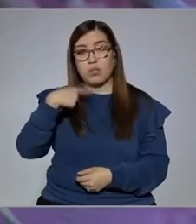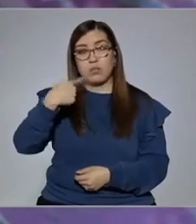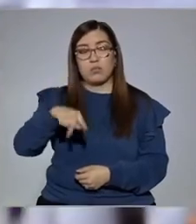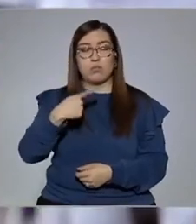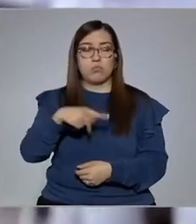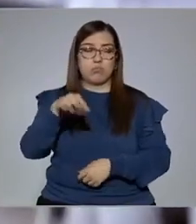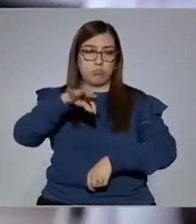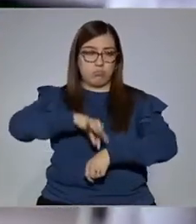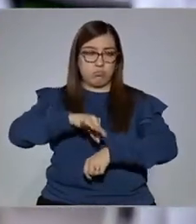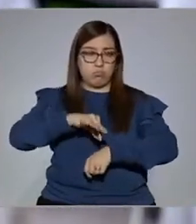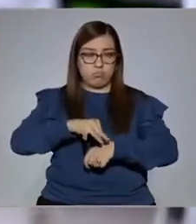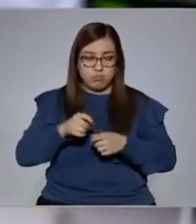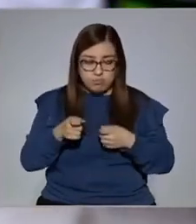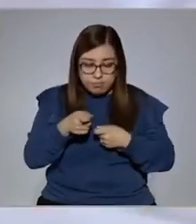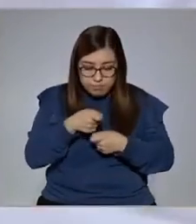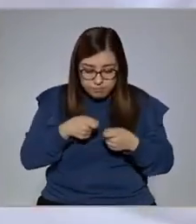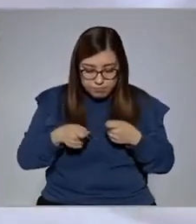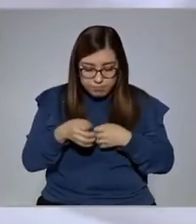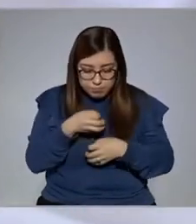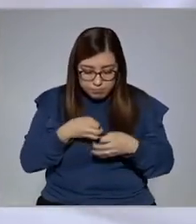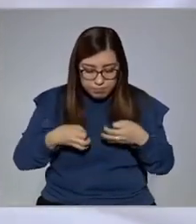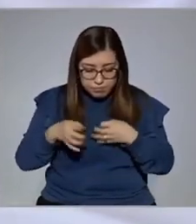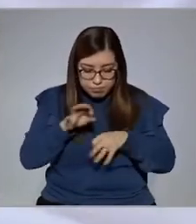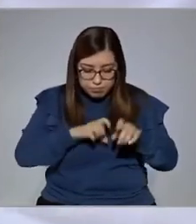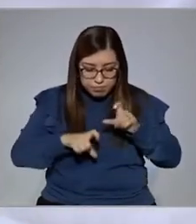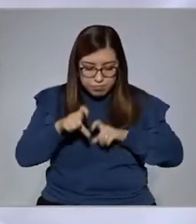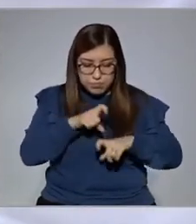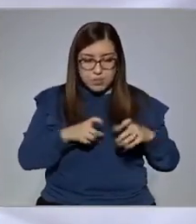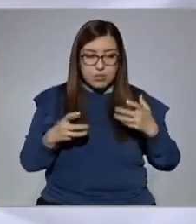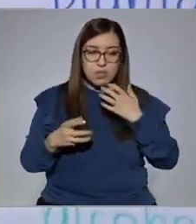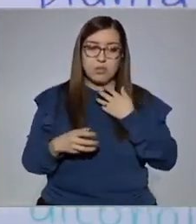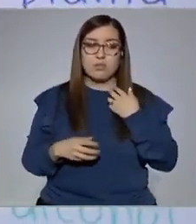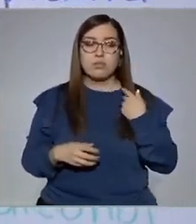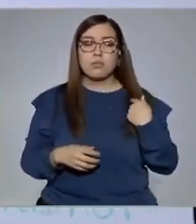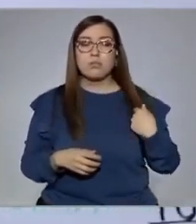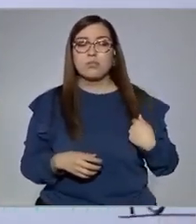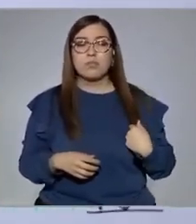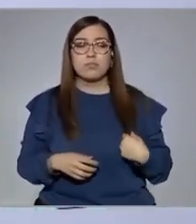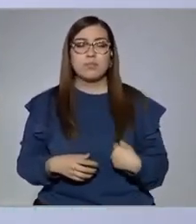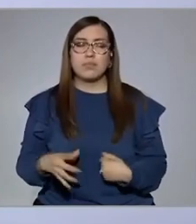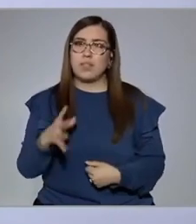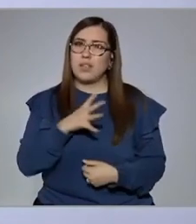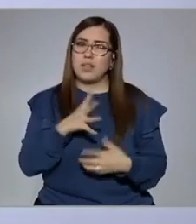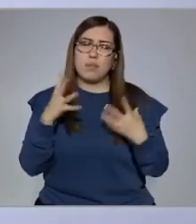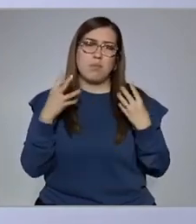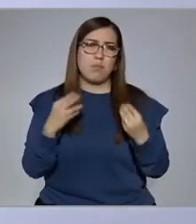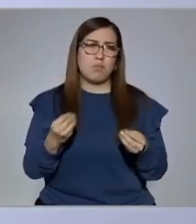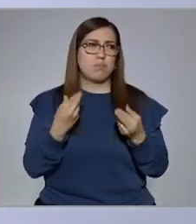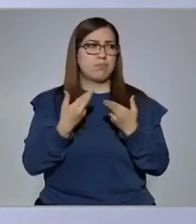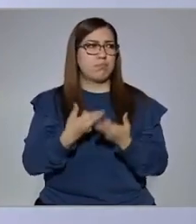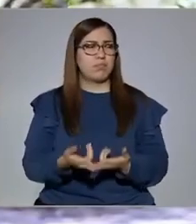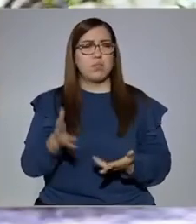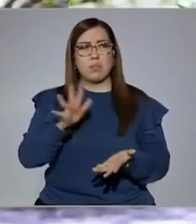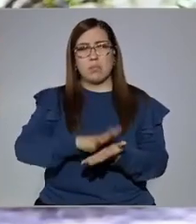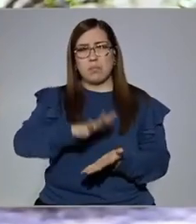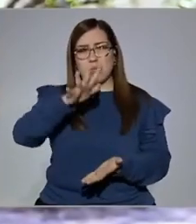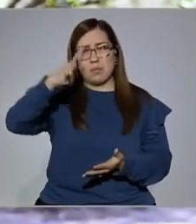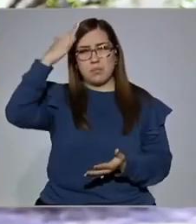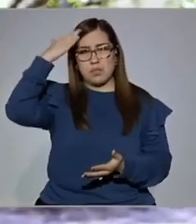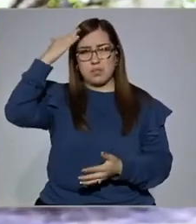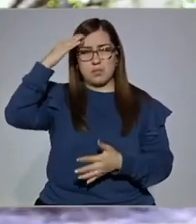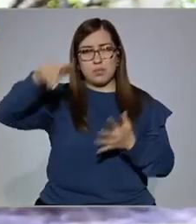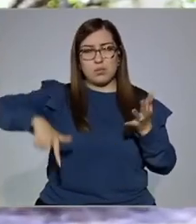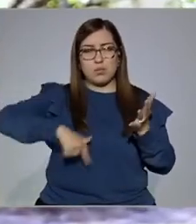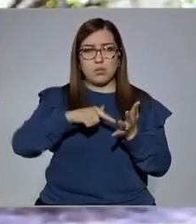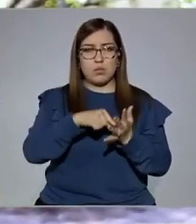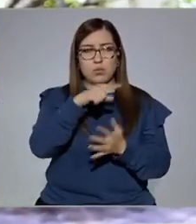homeopáticos. Todos contamos con una gran variedad, llegando a ser uno de los principales jardines botánicos de tipo